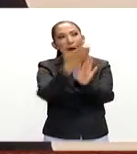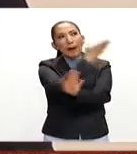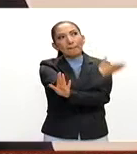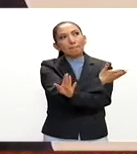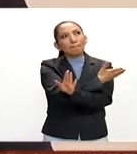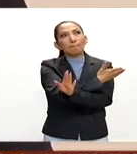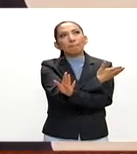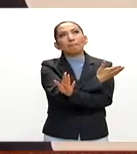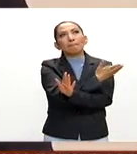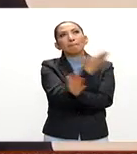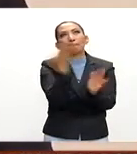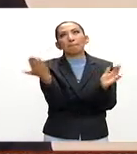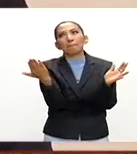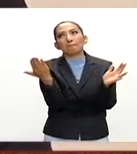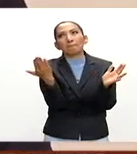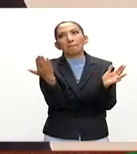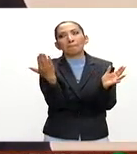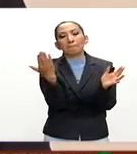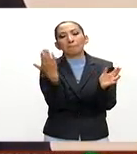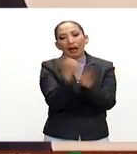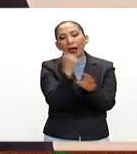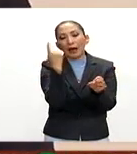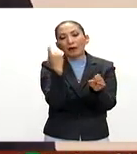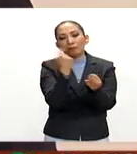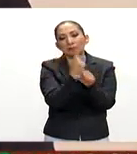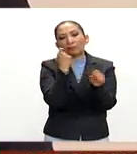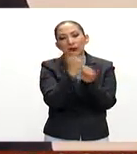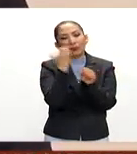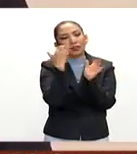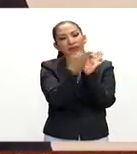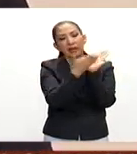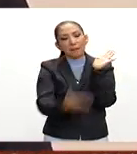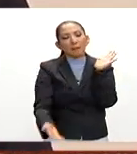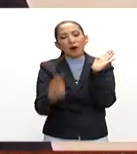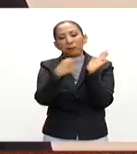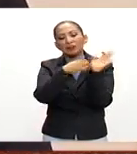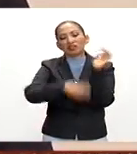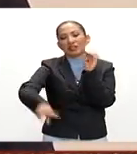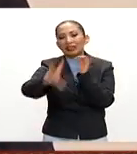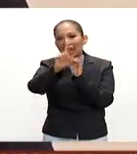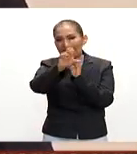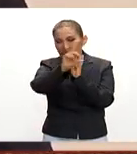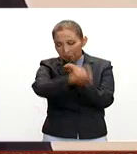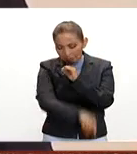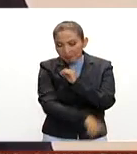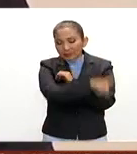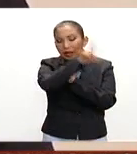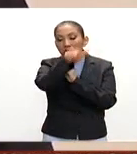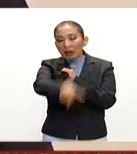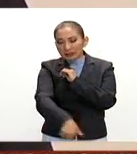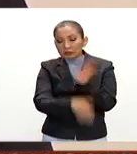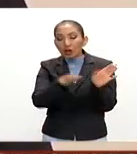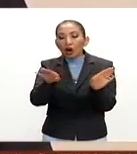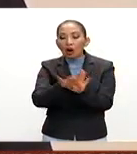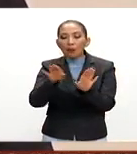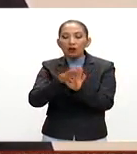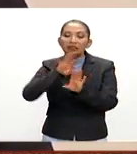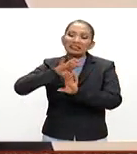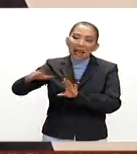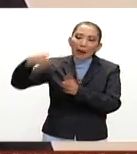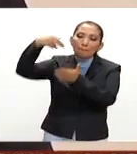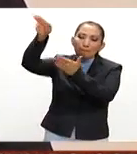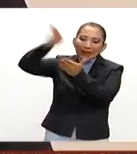primera en la primera en la muy primera etapa digamos en 1930 y luego como era parte ya